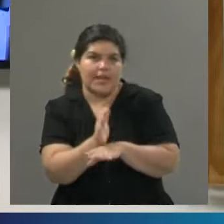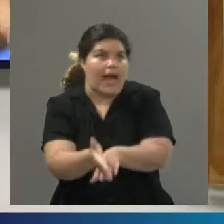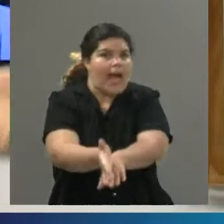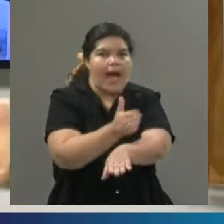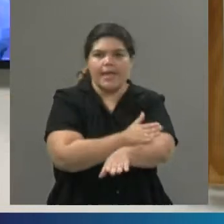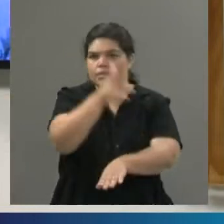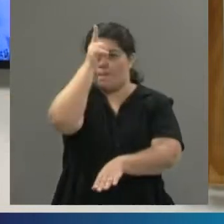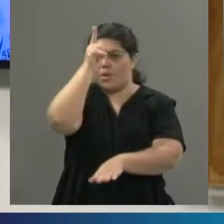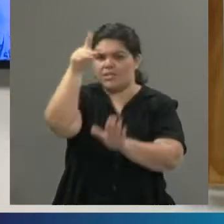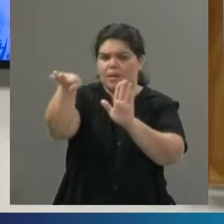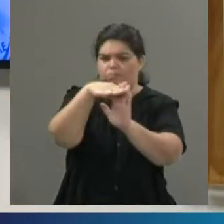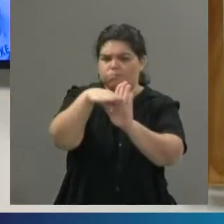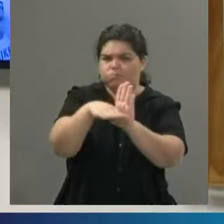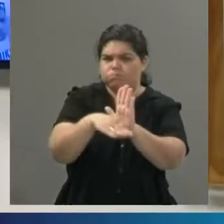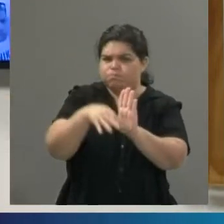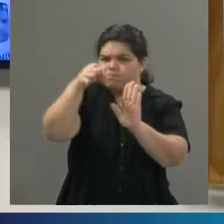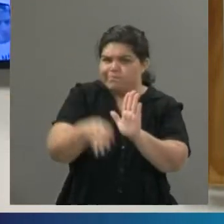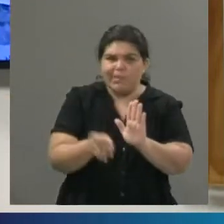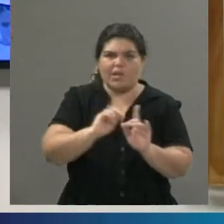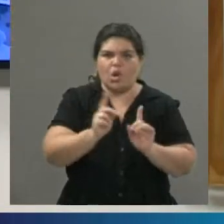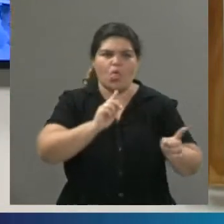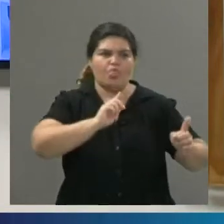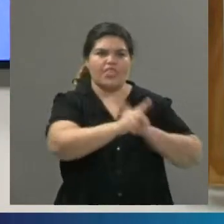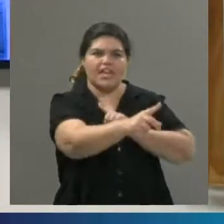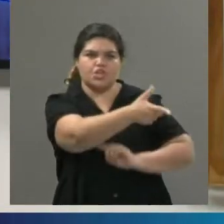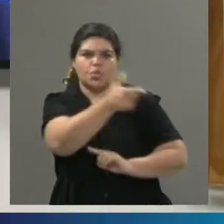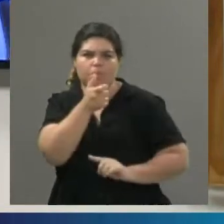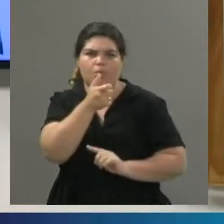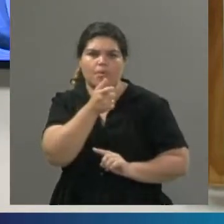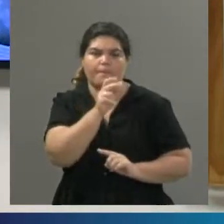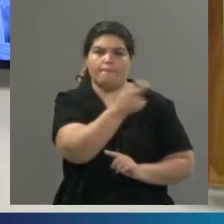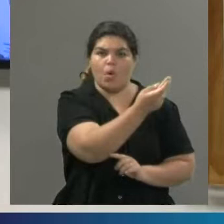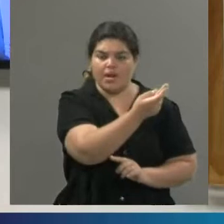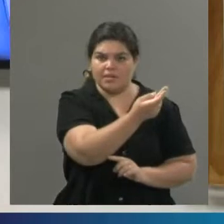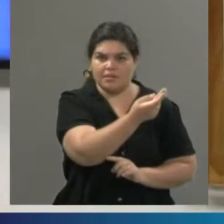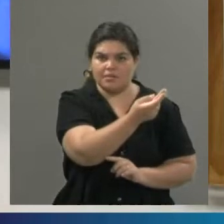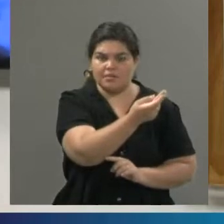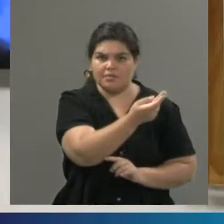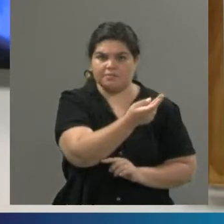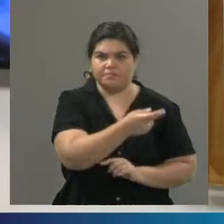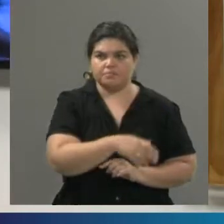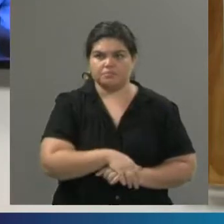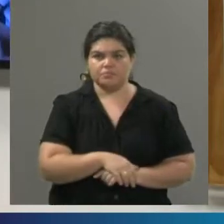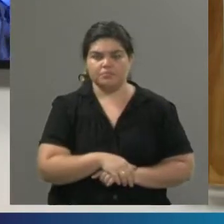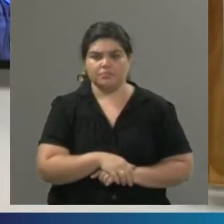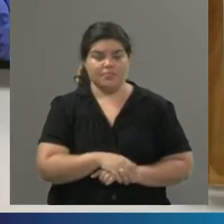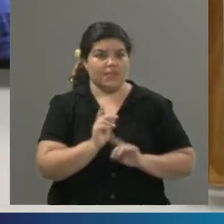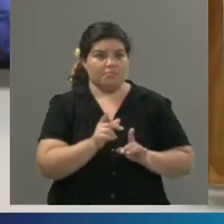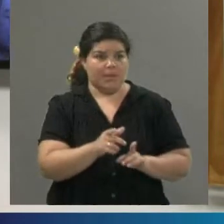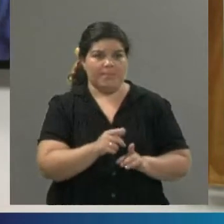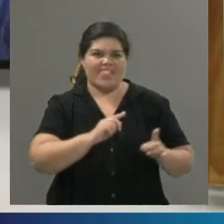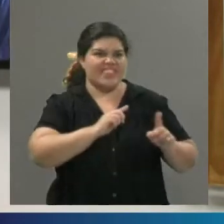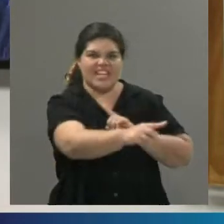reglamentarios para la detención de una persona, actúa directamente disparándole a